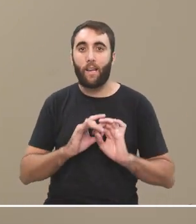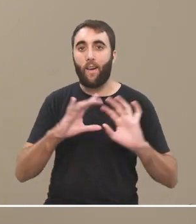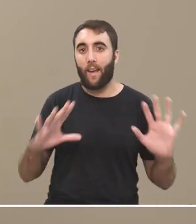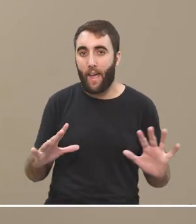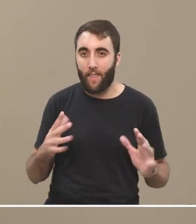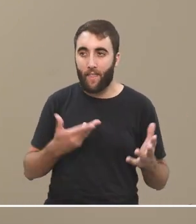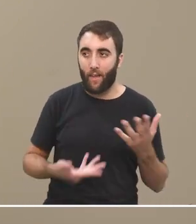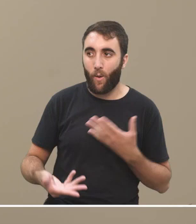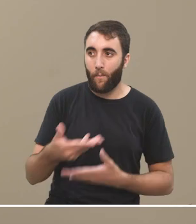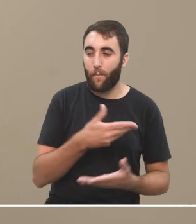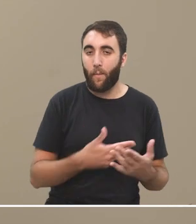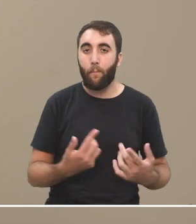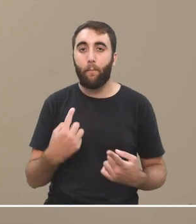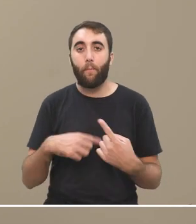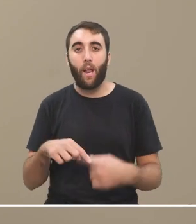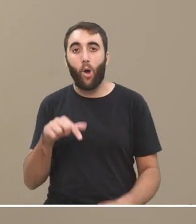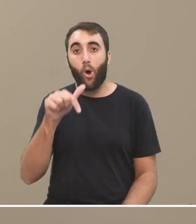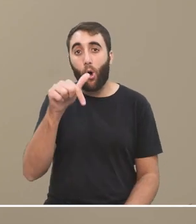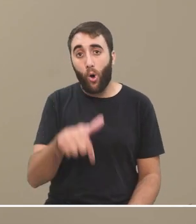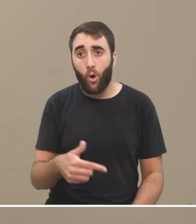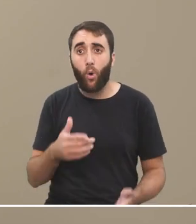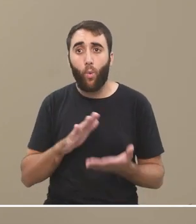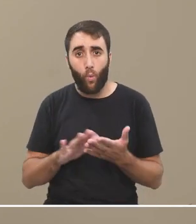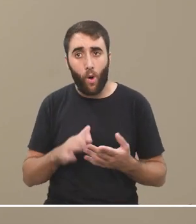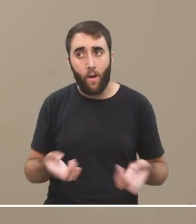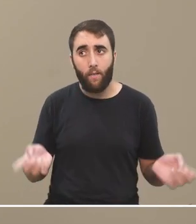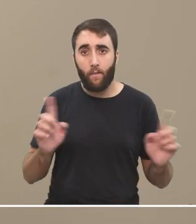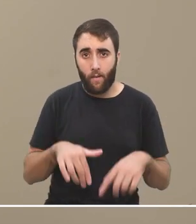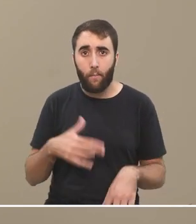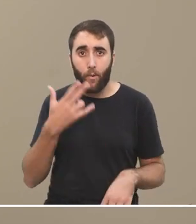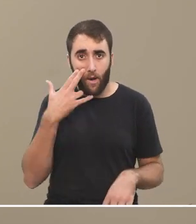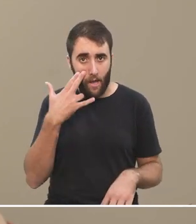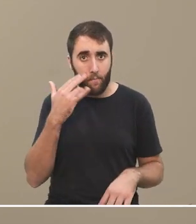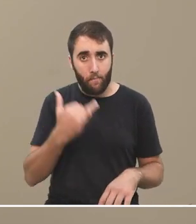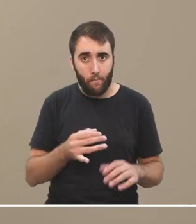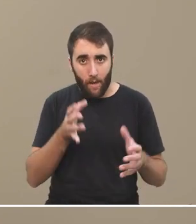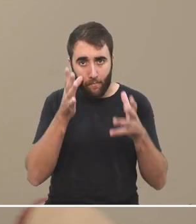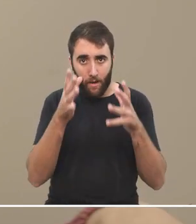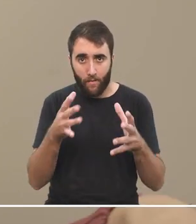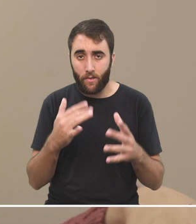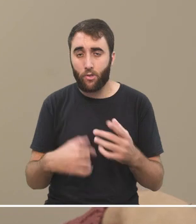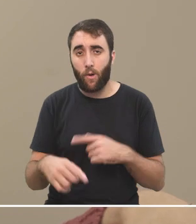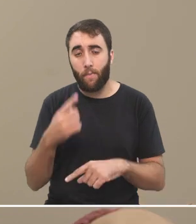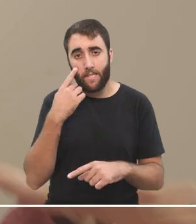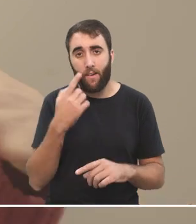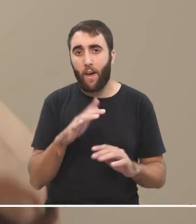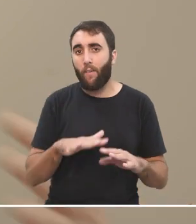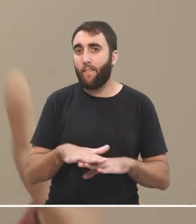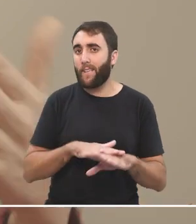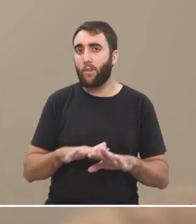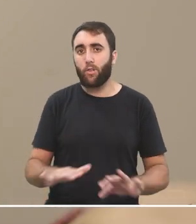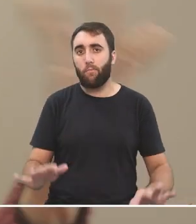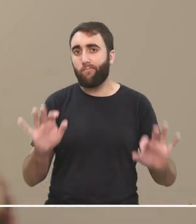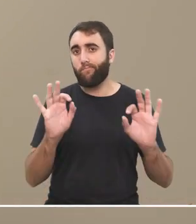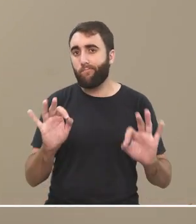pero hoy en día esto vuelve a estar amenazado lo que consideramos yo consideraba por lo menos que era algo básico a